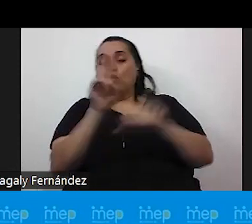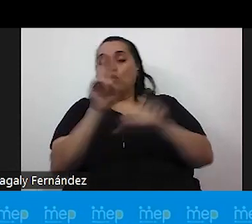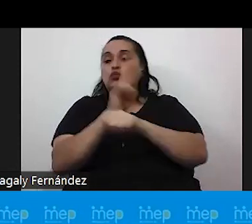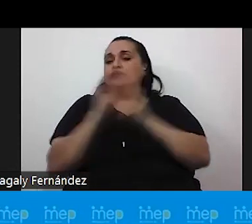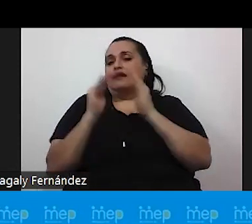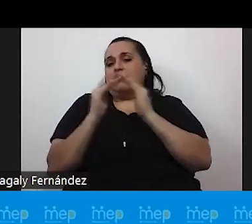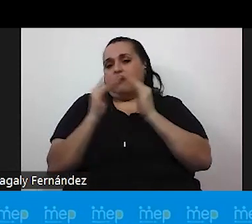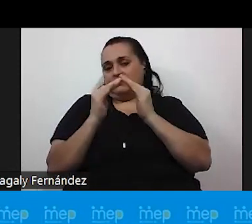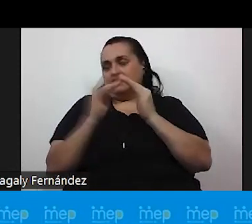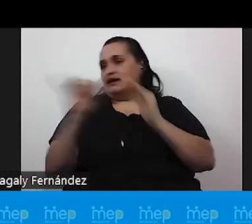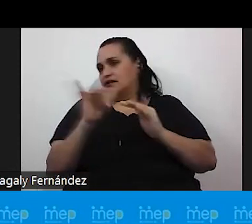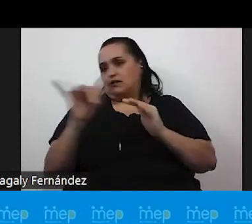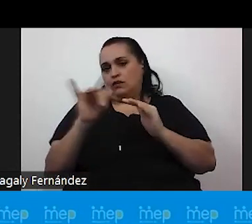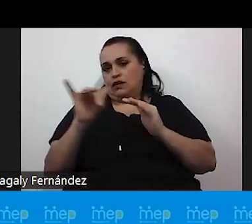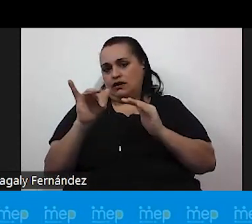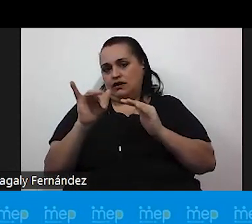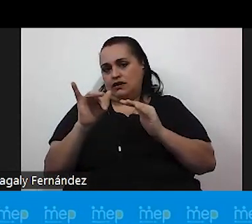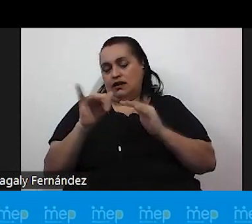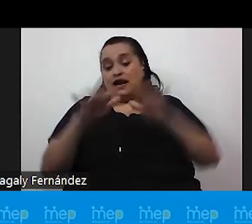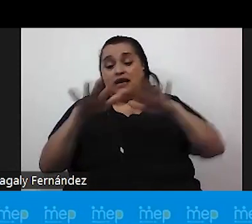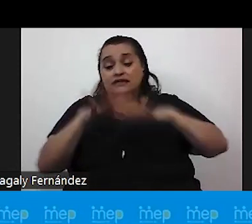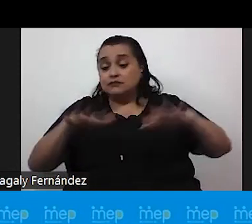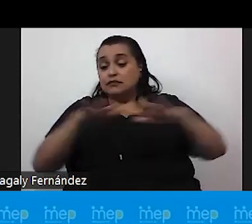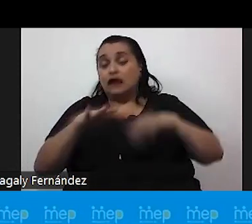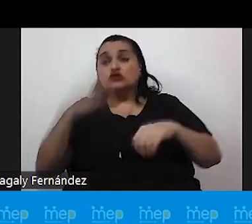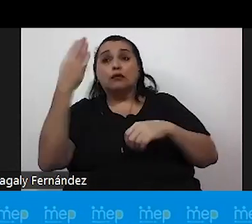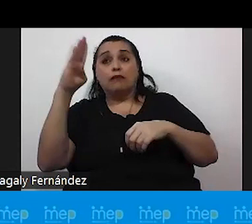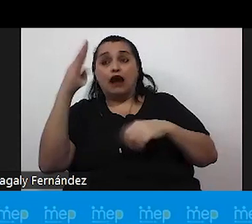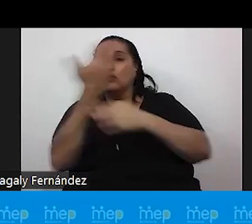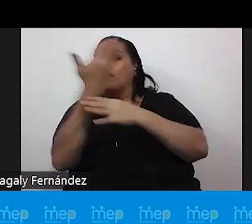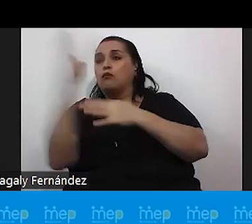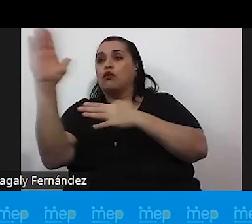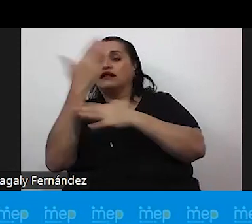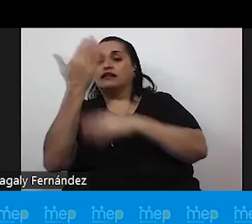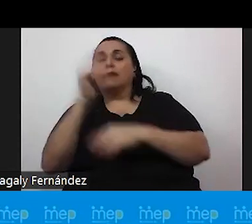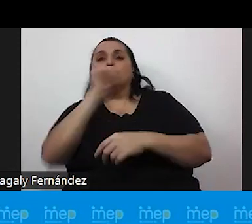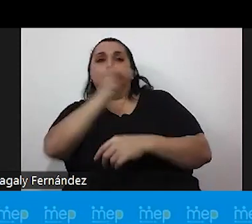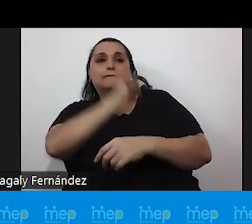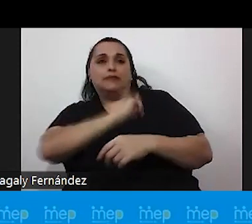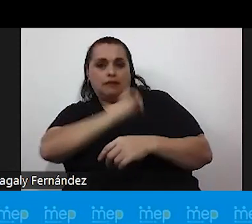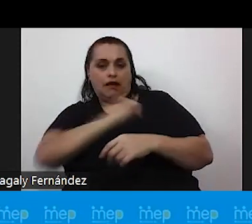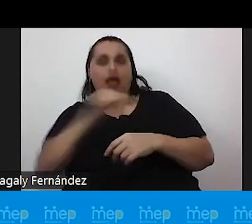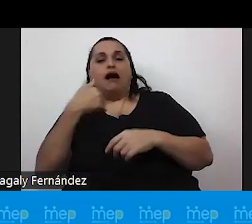que se trata de un espacio que cuenta con una puerta privada en el cual hay